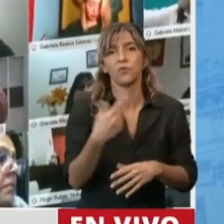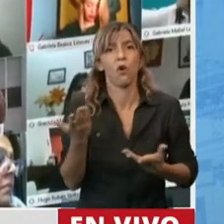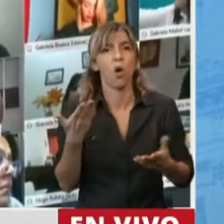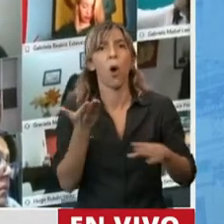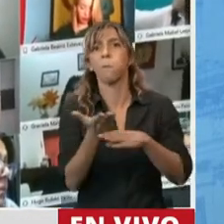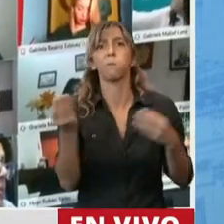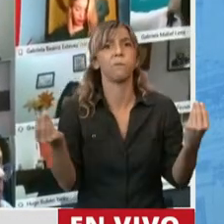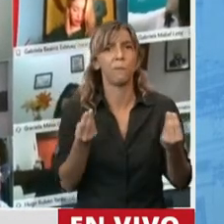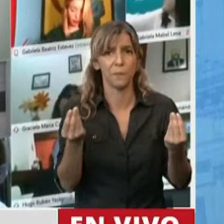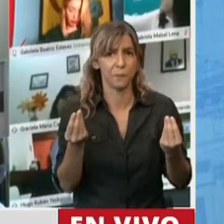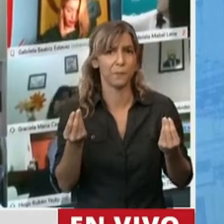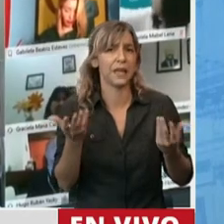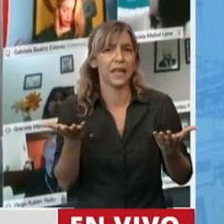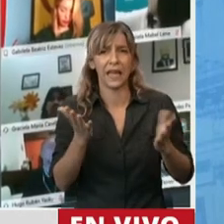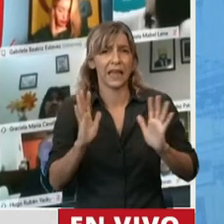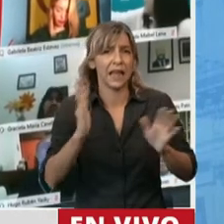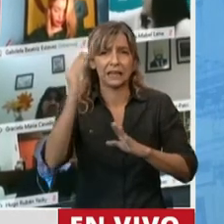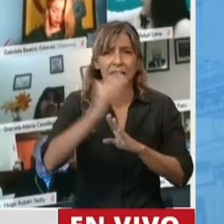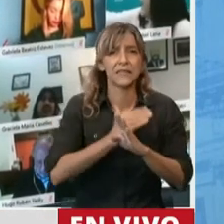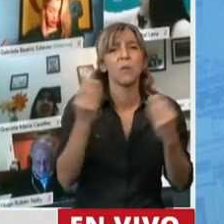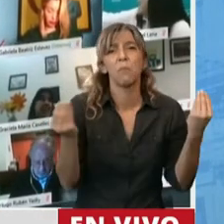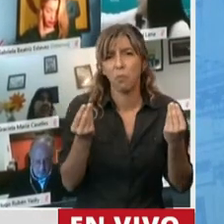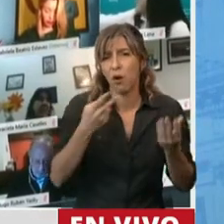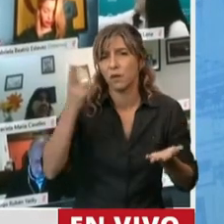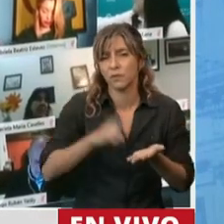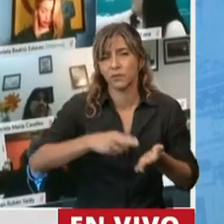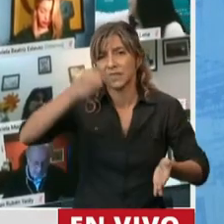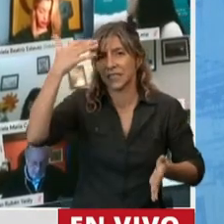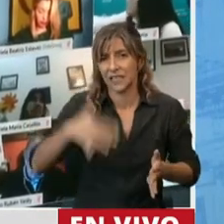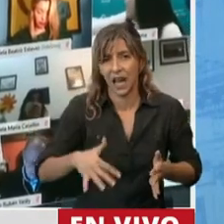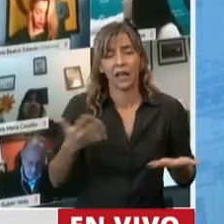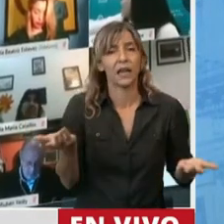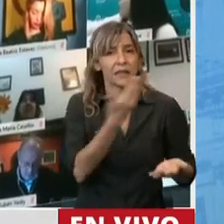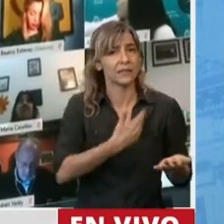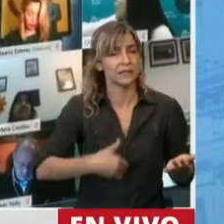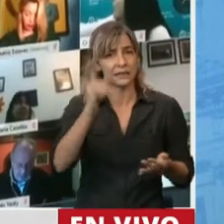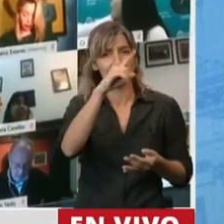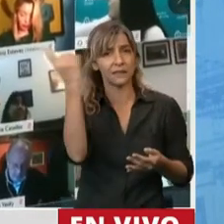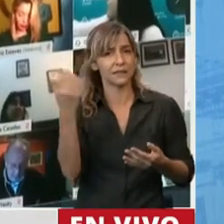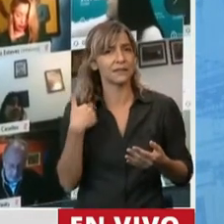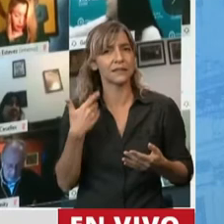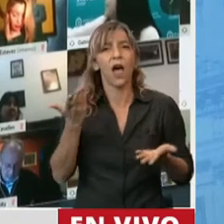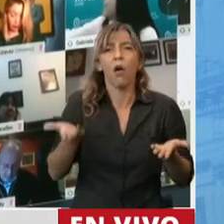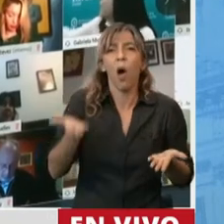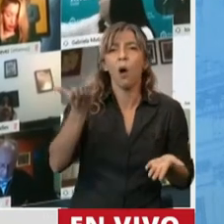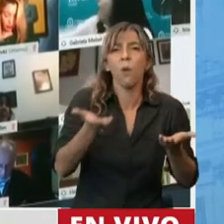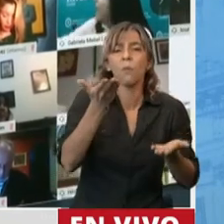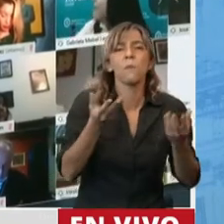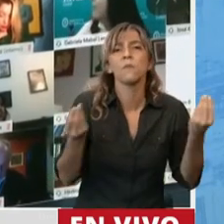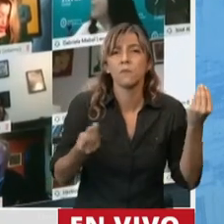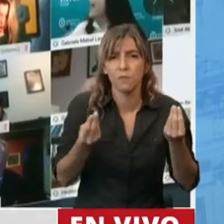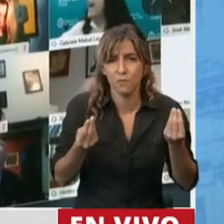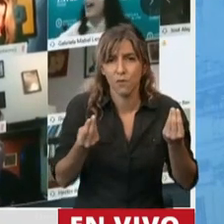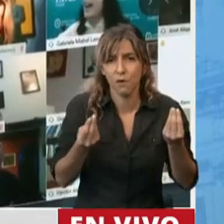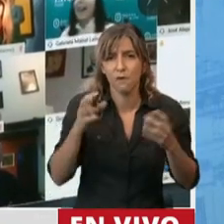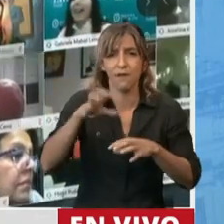sus empleados es carísimo. Y por qué es caro y por qué aumenta la carga por parte del Estado a los pequeños, medianos, porque